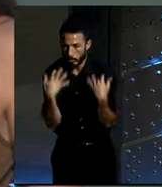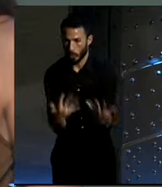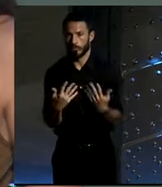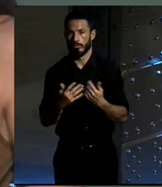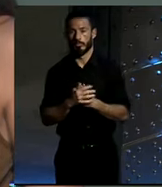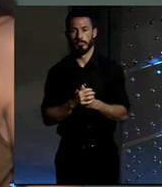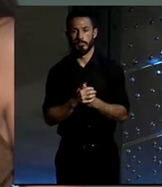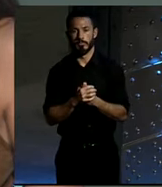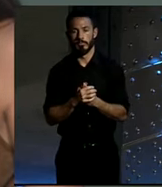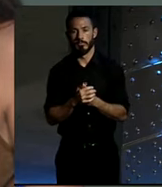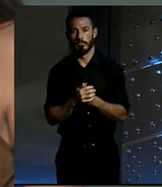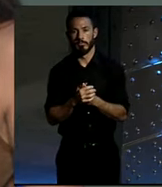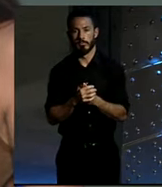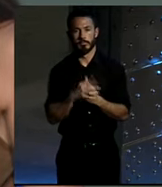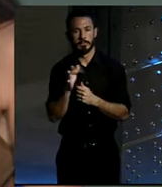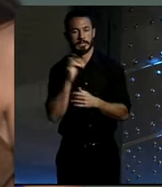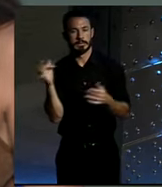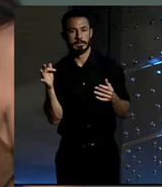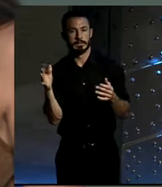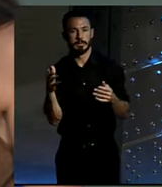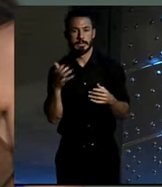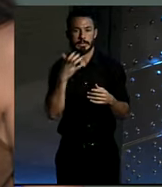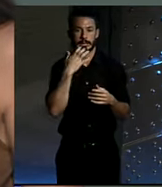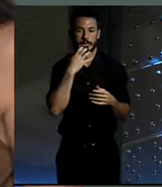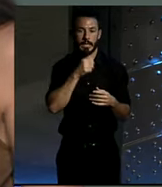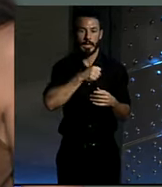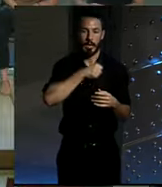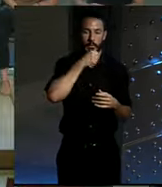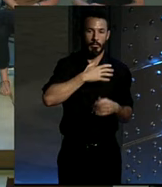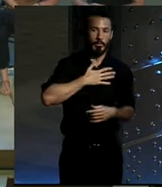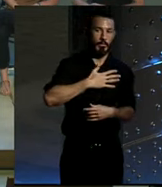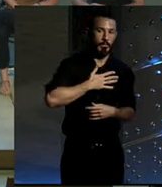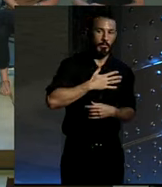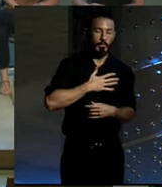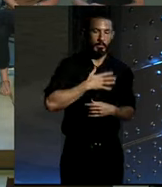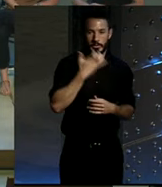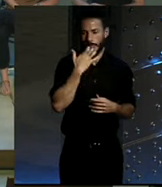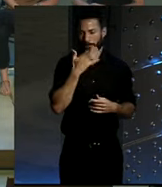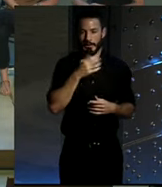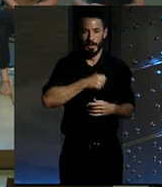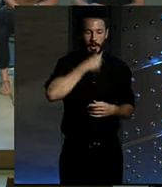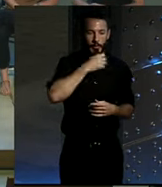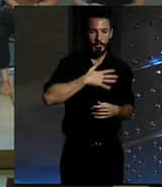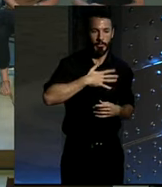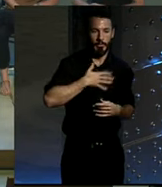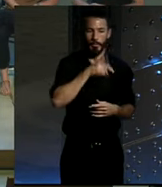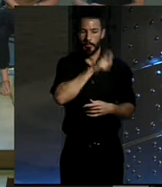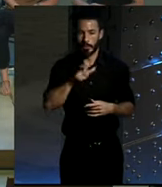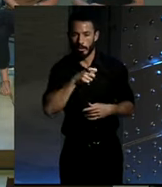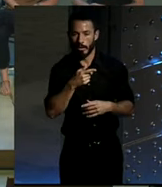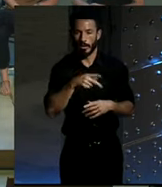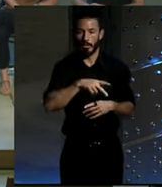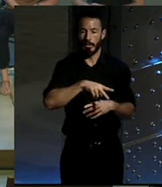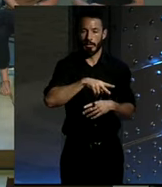poco eso Y luego también esta relación entre, bueno, si tu abuela tiene asma, o tú, no sé, sabes, toda la gente que tiene problemas